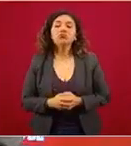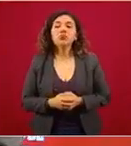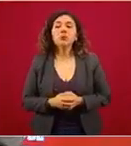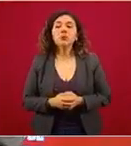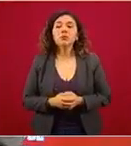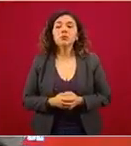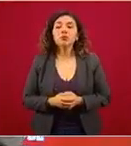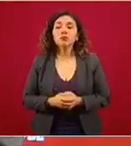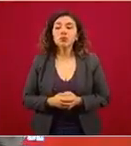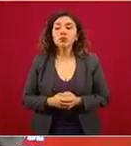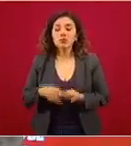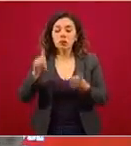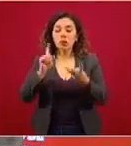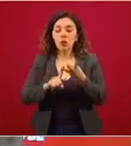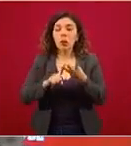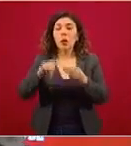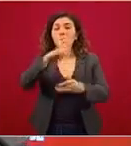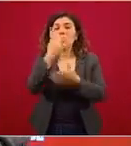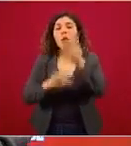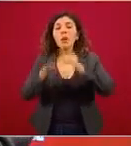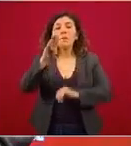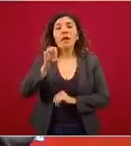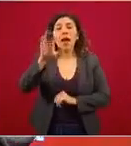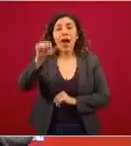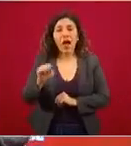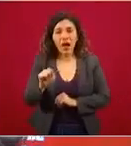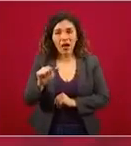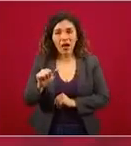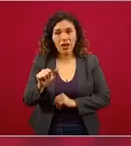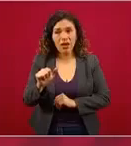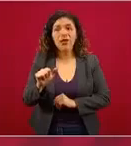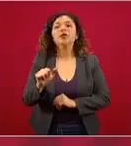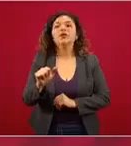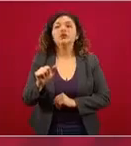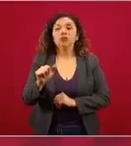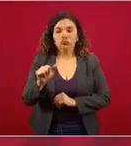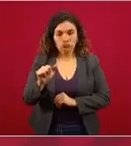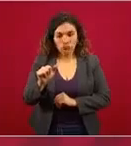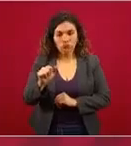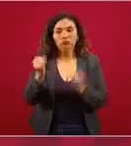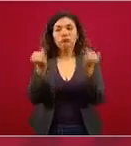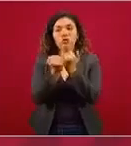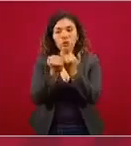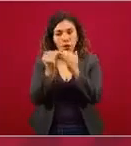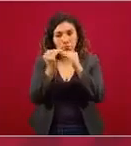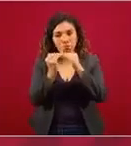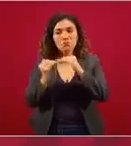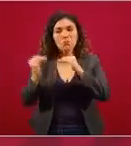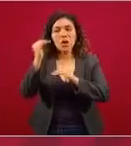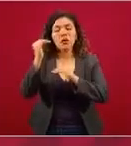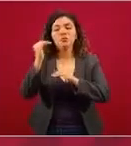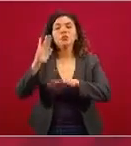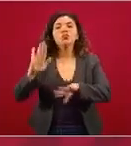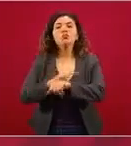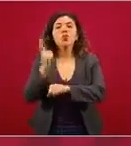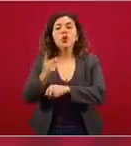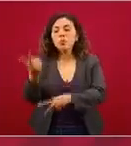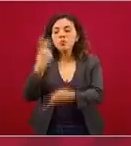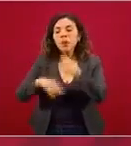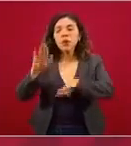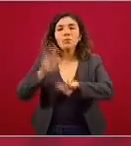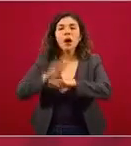El programa de becas aumenta porque crece la